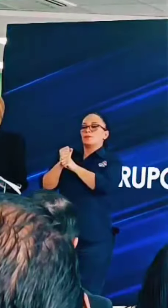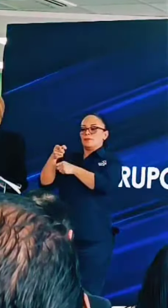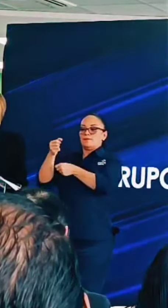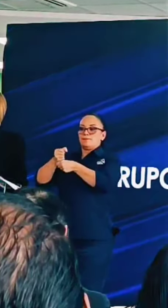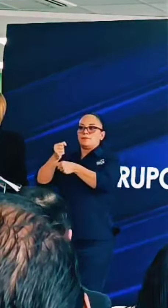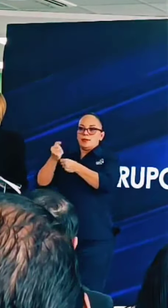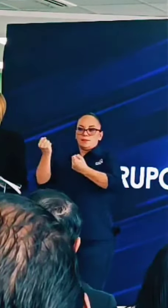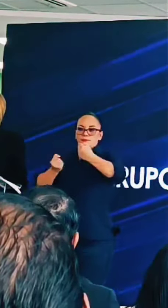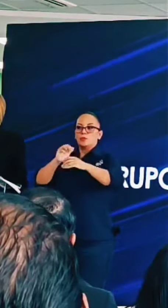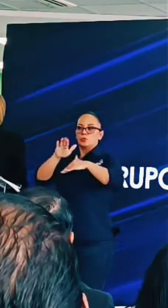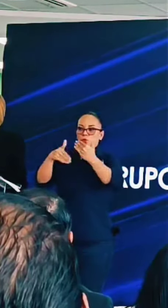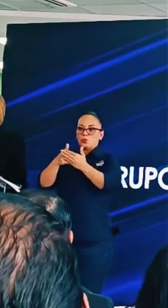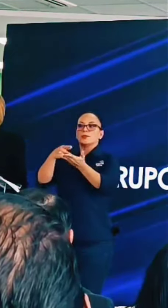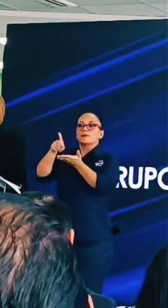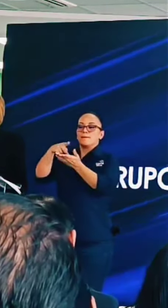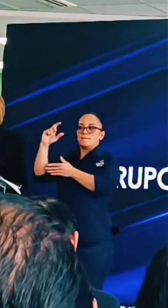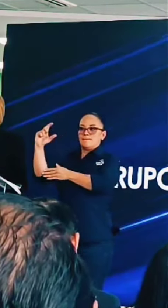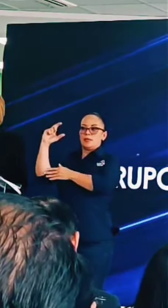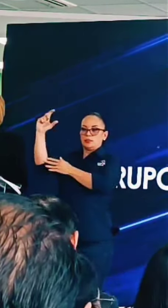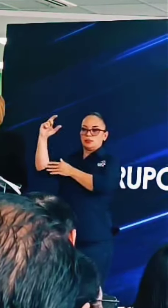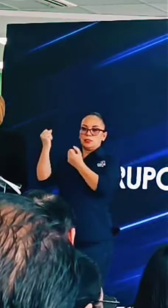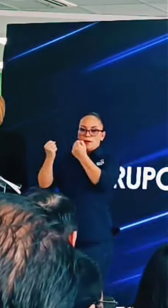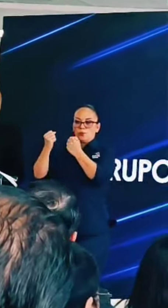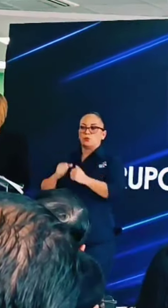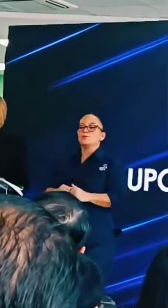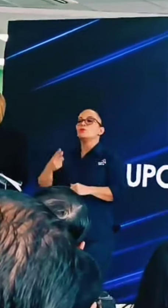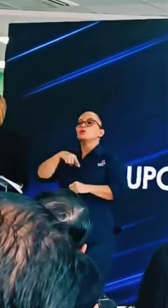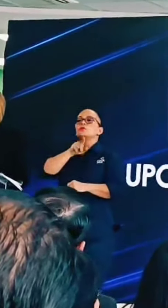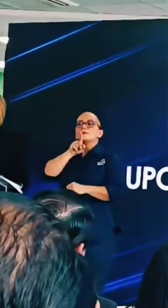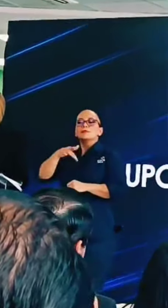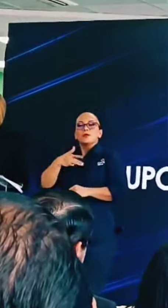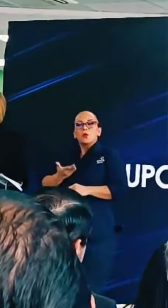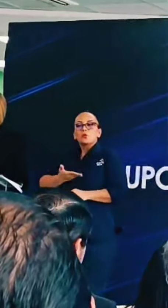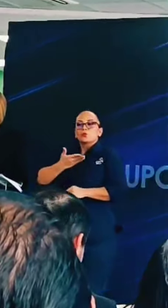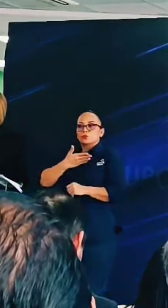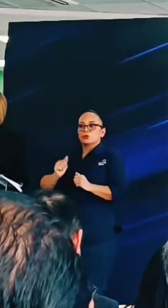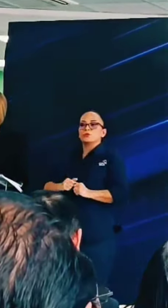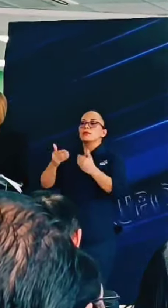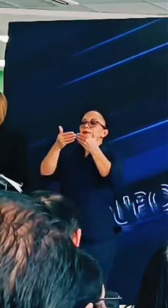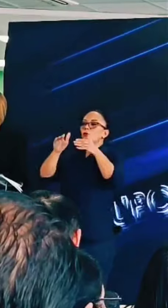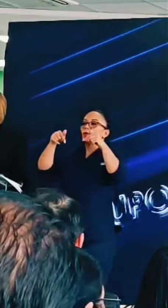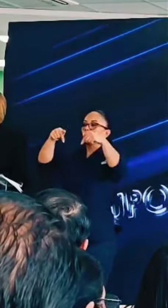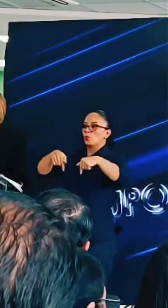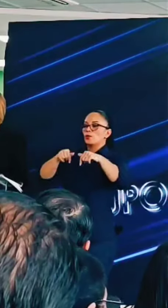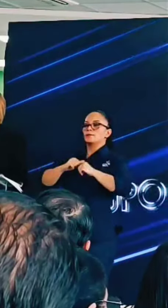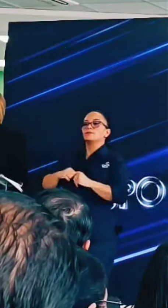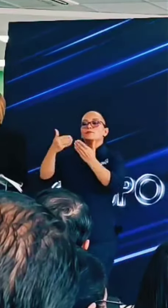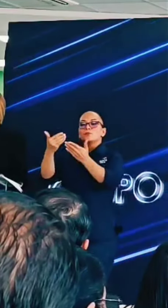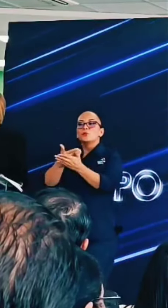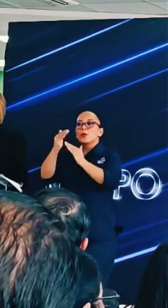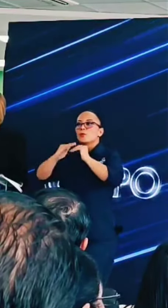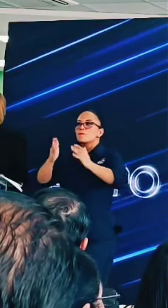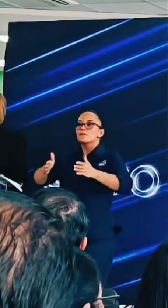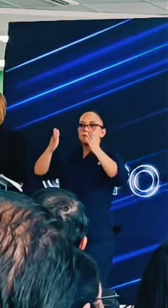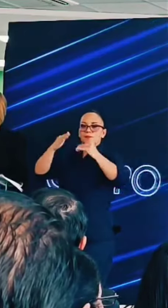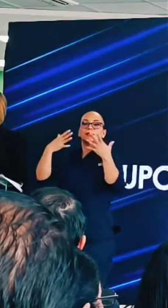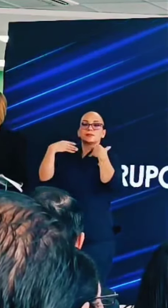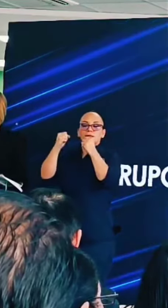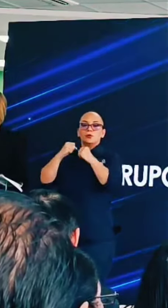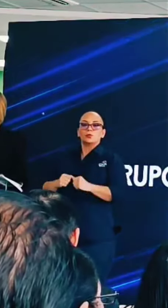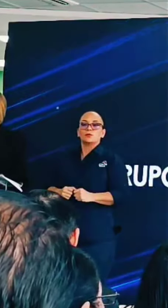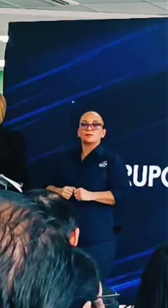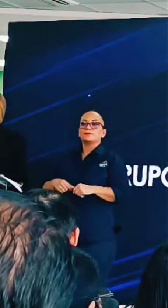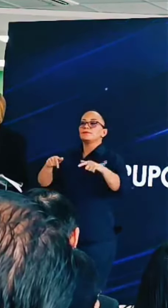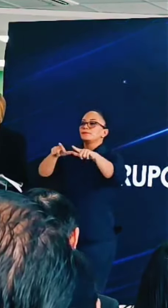paga todos los años con su facción. Nos sentimos muy orgullosos de inaugurar hoy estas modernas instalaciones de salud,